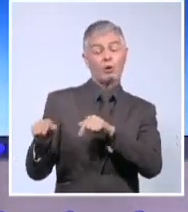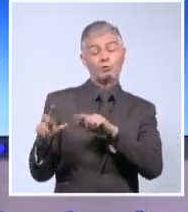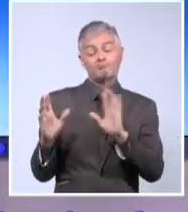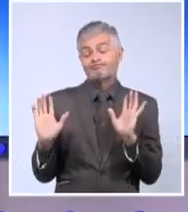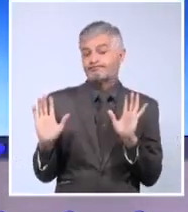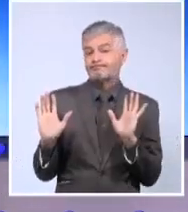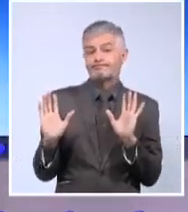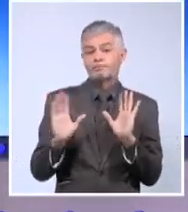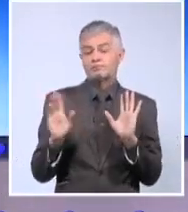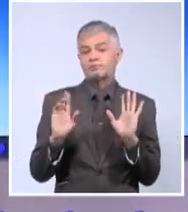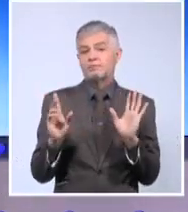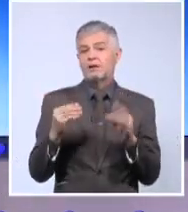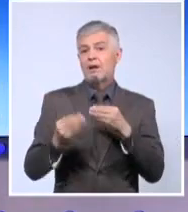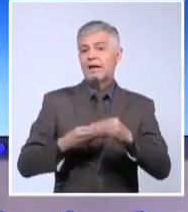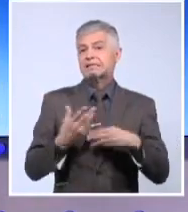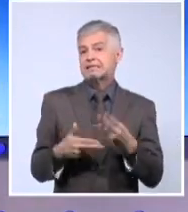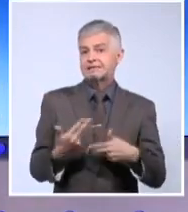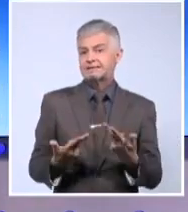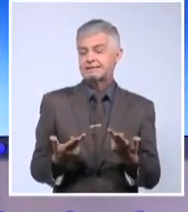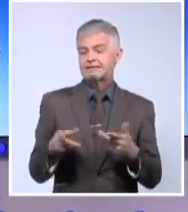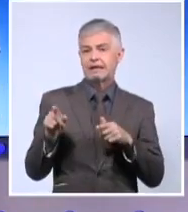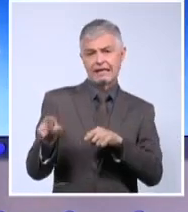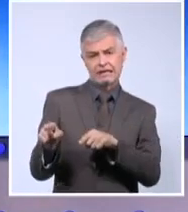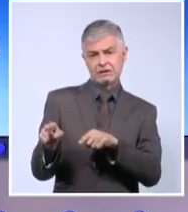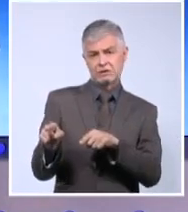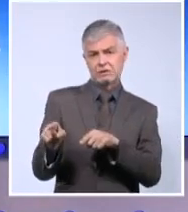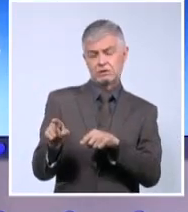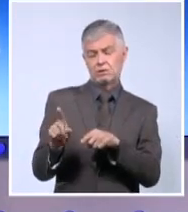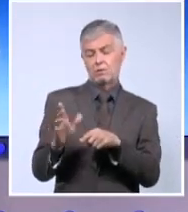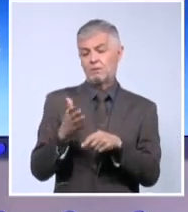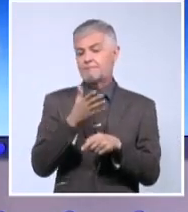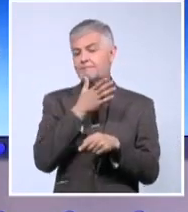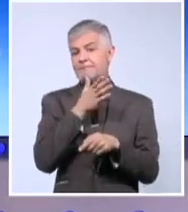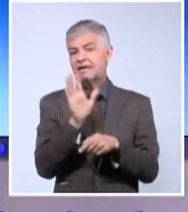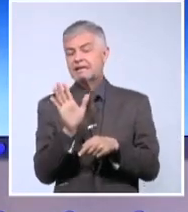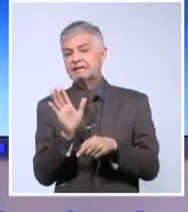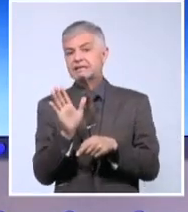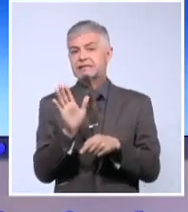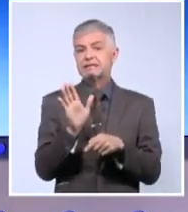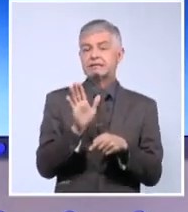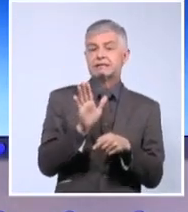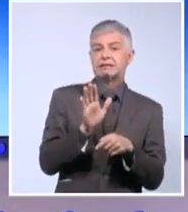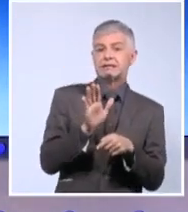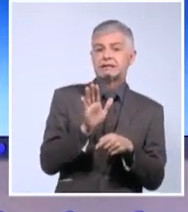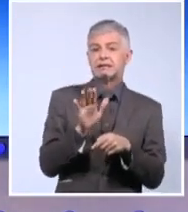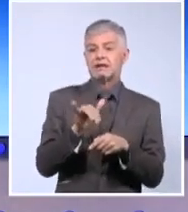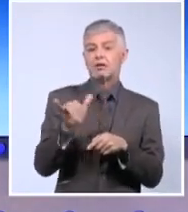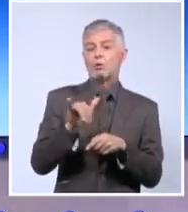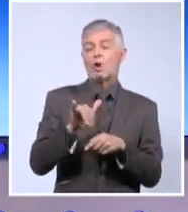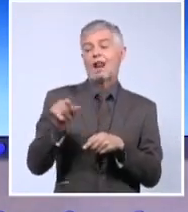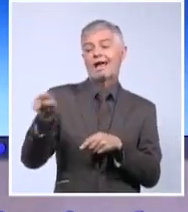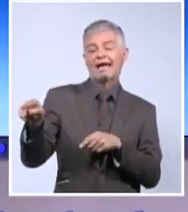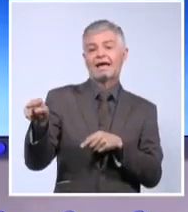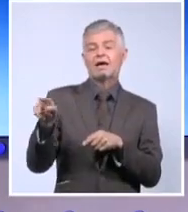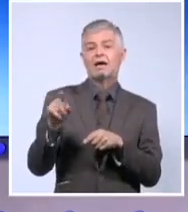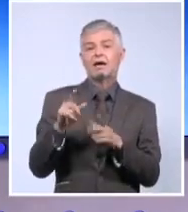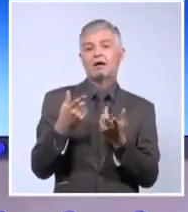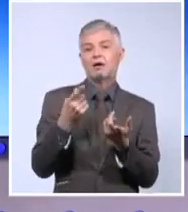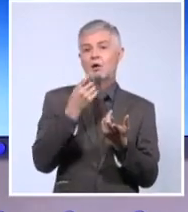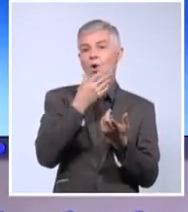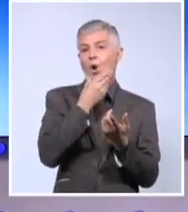esta entrevista o a dar este criterio, sería algo parecido, similar, proporcional a decir que fue obligado al